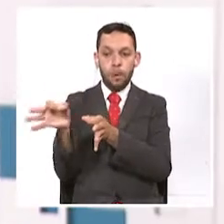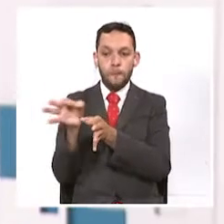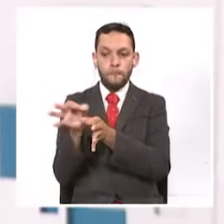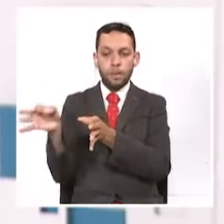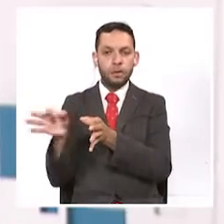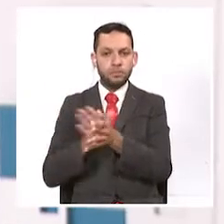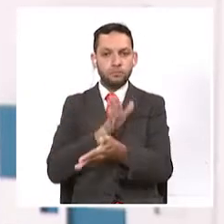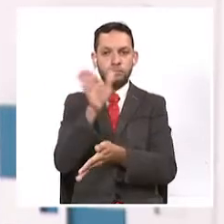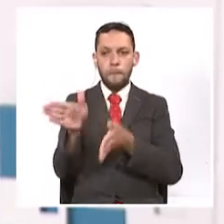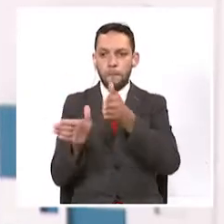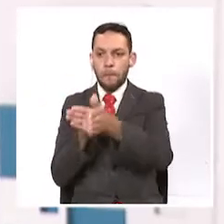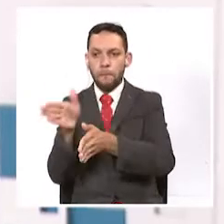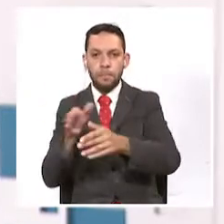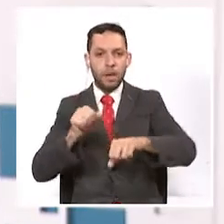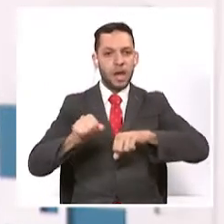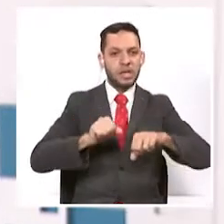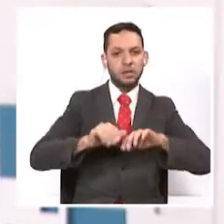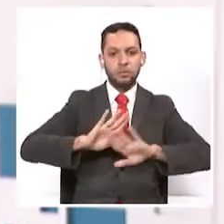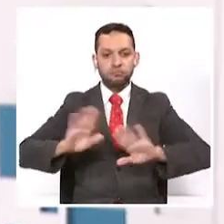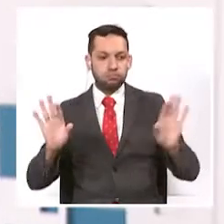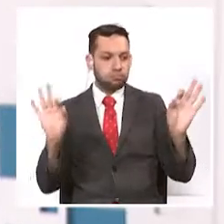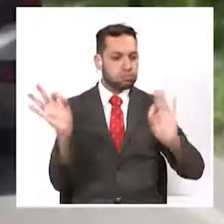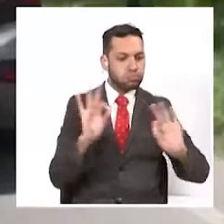presencia para actividades de prevención.